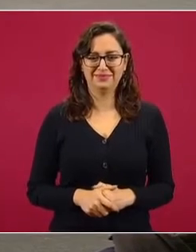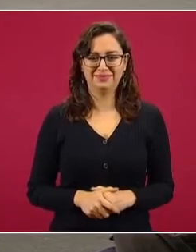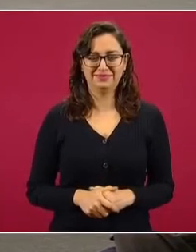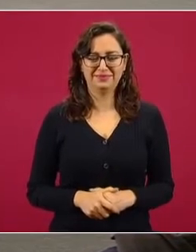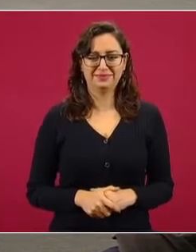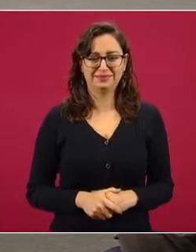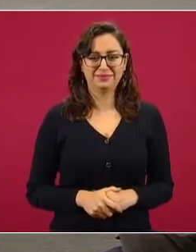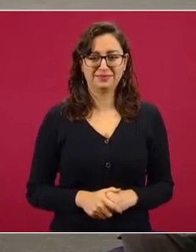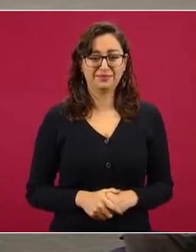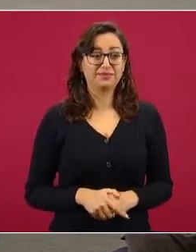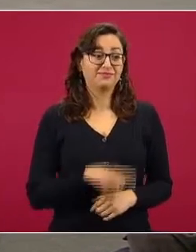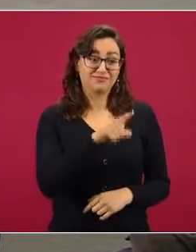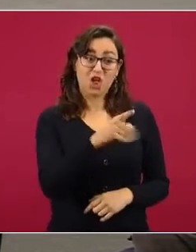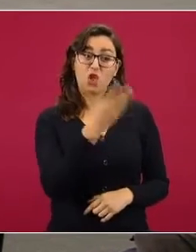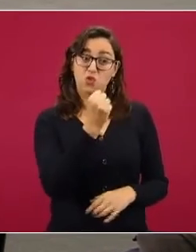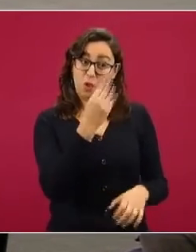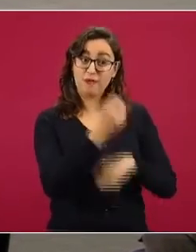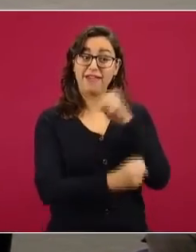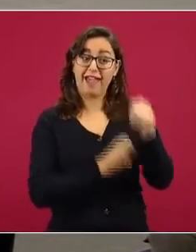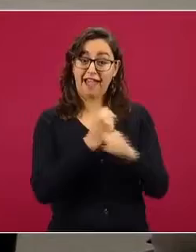nueve años más de cárcel